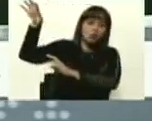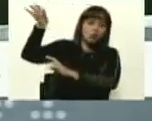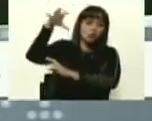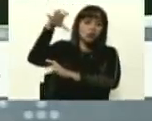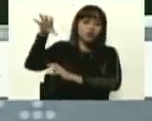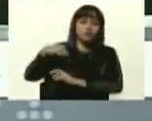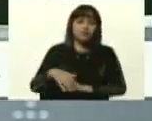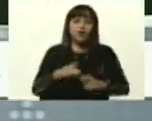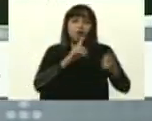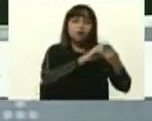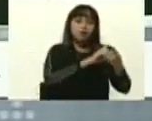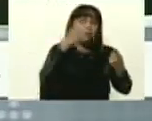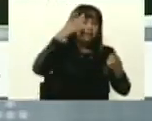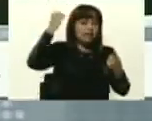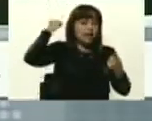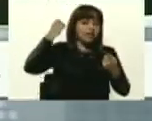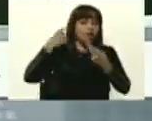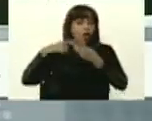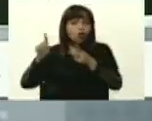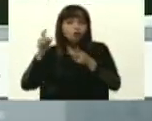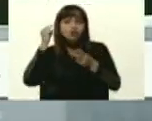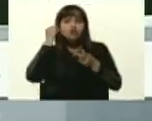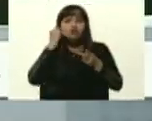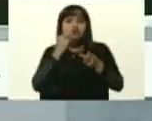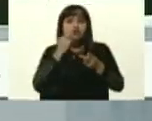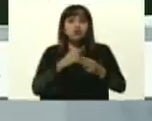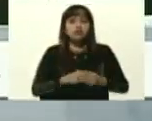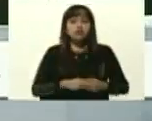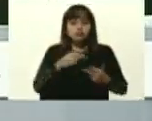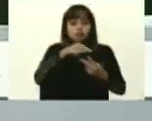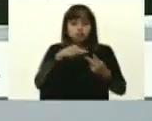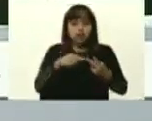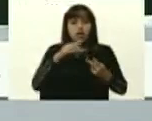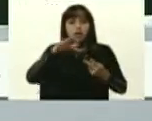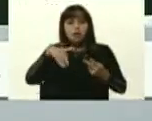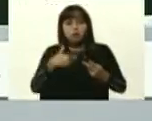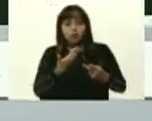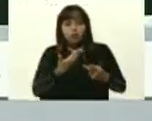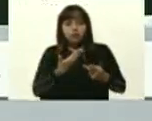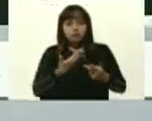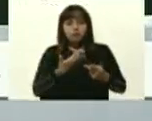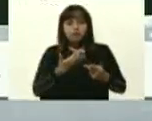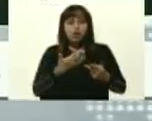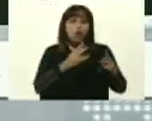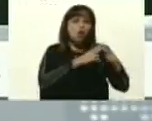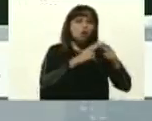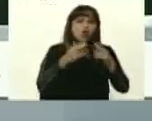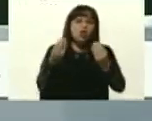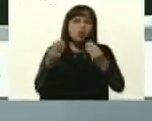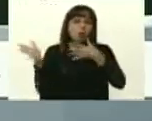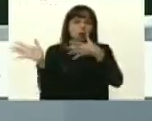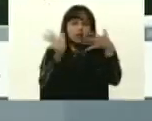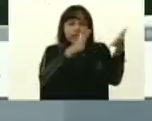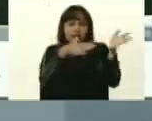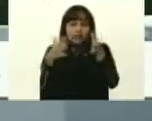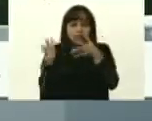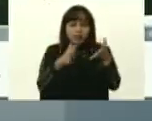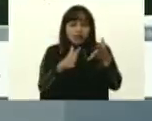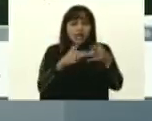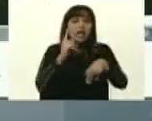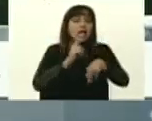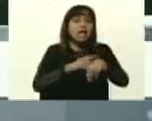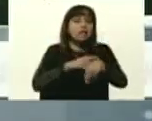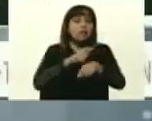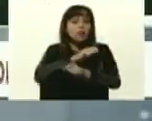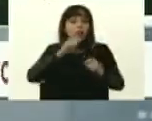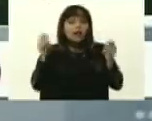El satélite Miranda, el satélite Sucre. Y poder prever fenómenos climatológicos, sobre todo en tiempos de